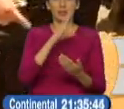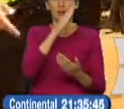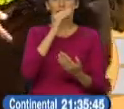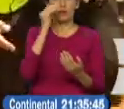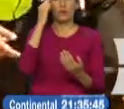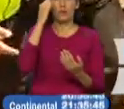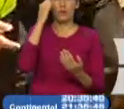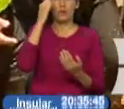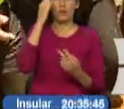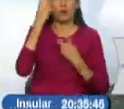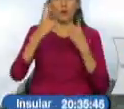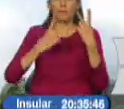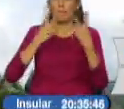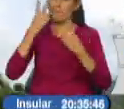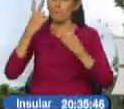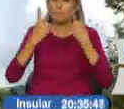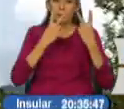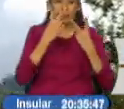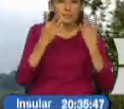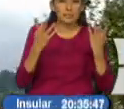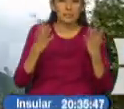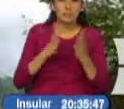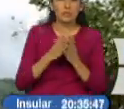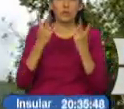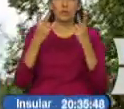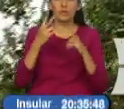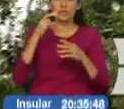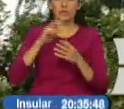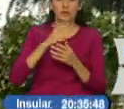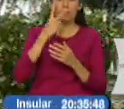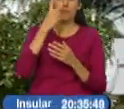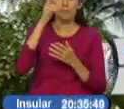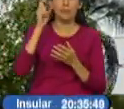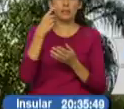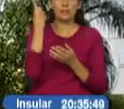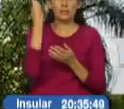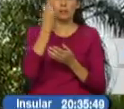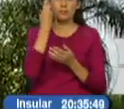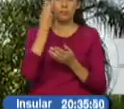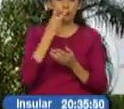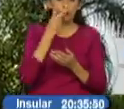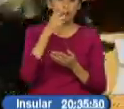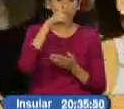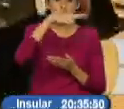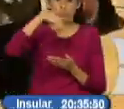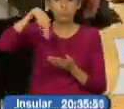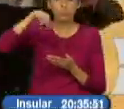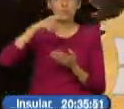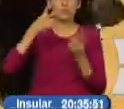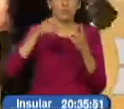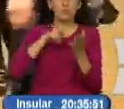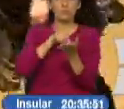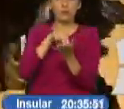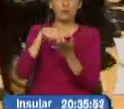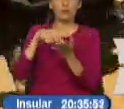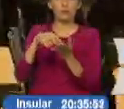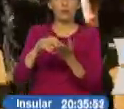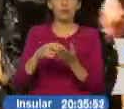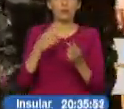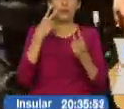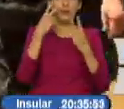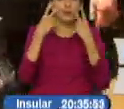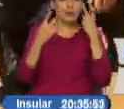Correa, quien previamente realizó un sobrevuelo en las zonas afectadas y luego caminando en medio del lodo constató las